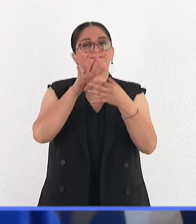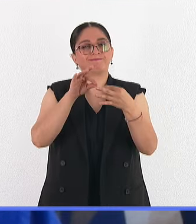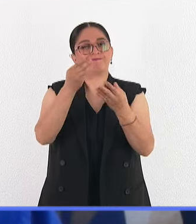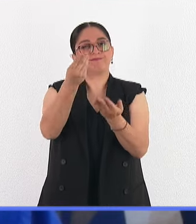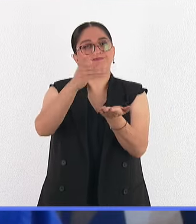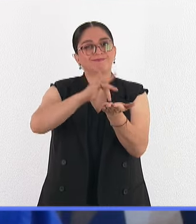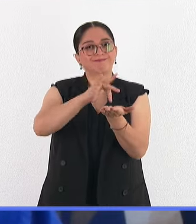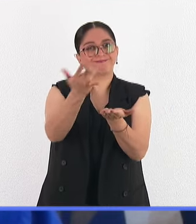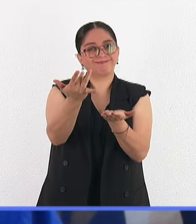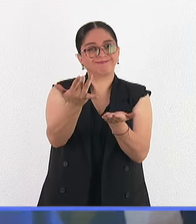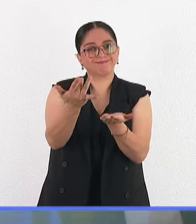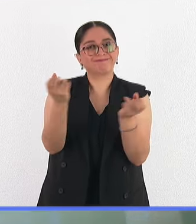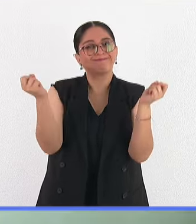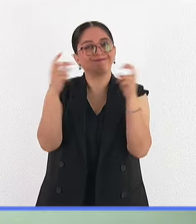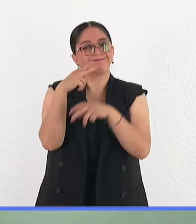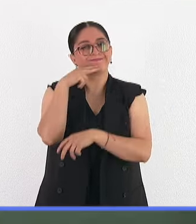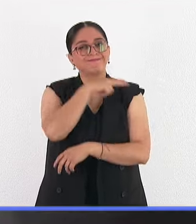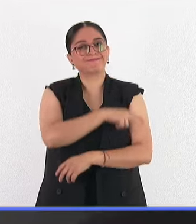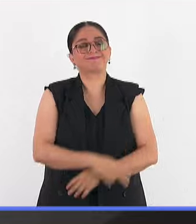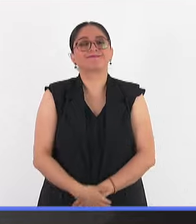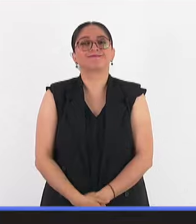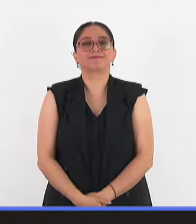Muchas gracias. Hasta luego.